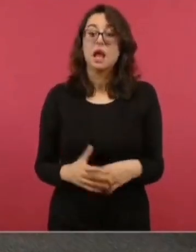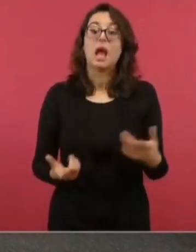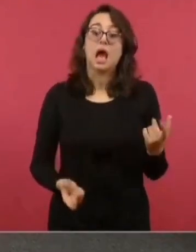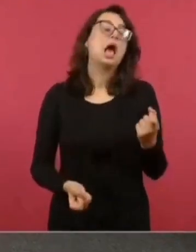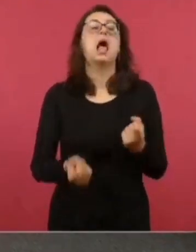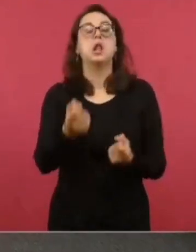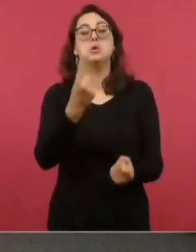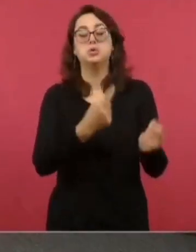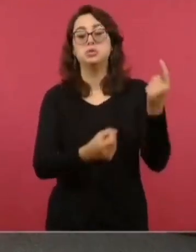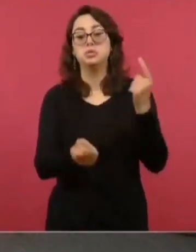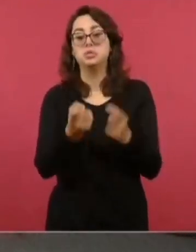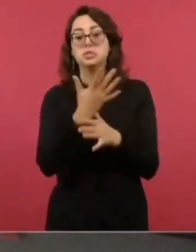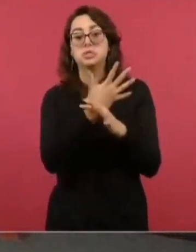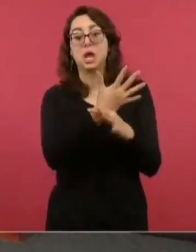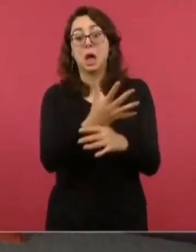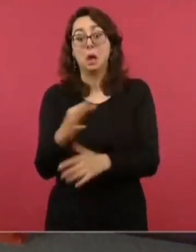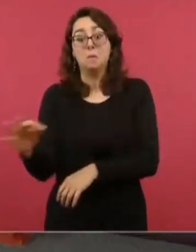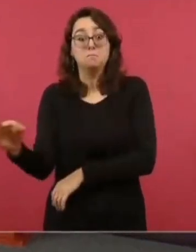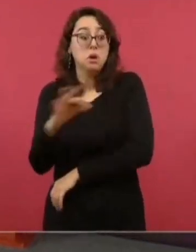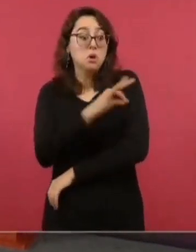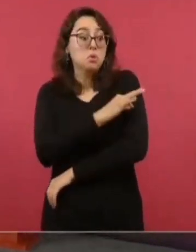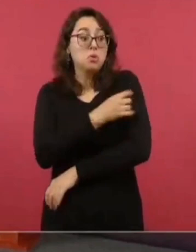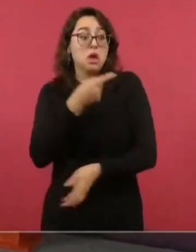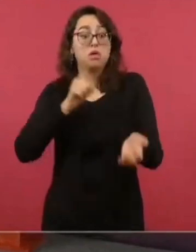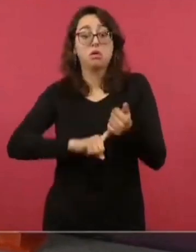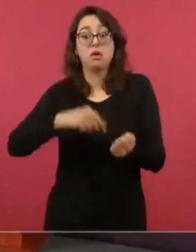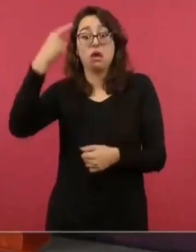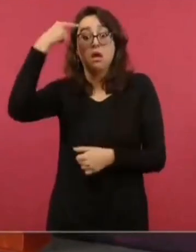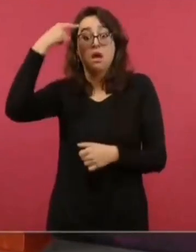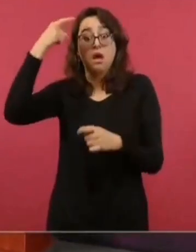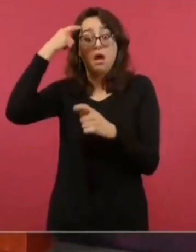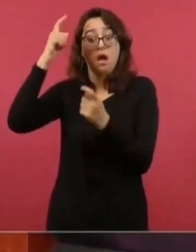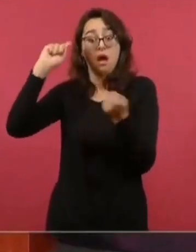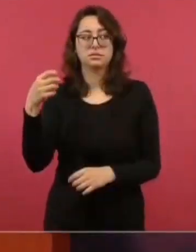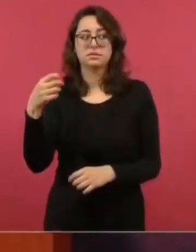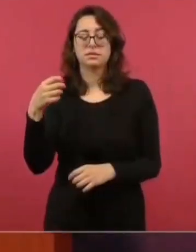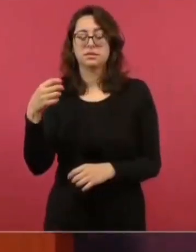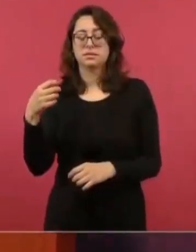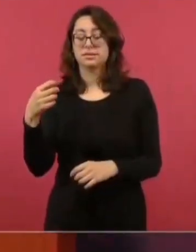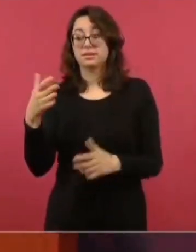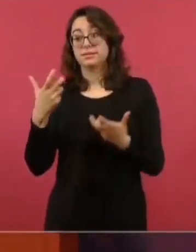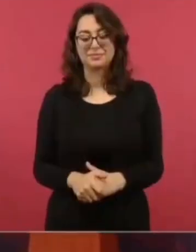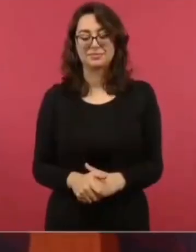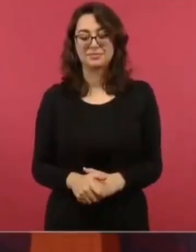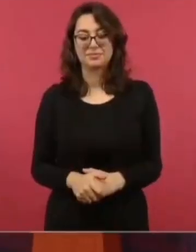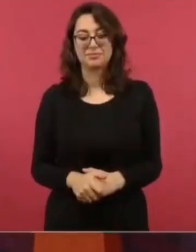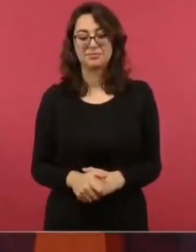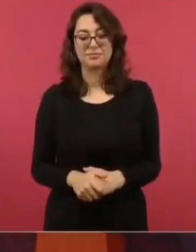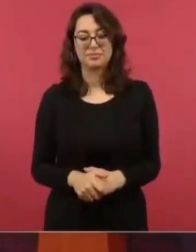comunismo, me van a poner el comunismo. Mucho atraso.